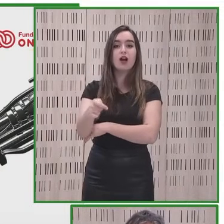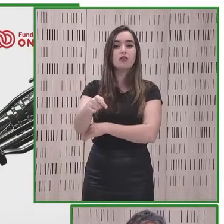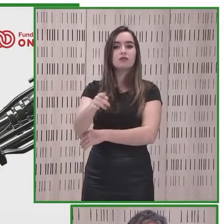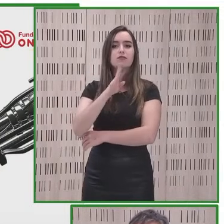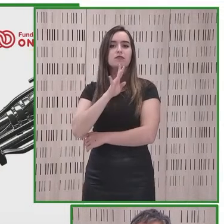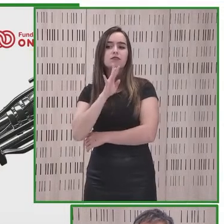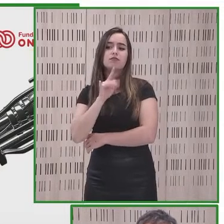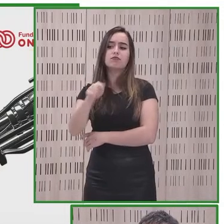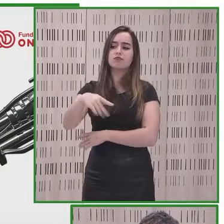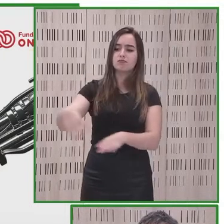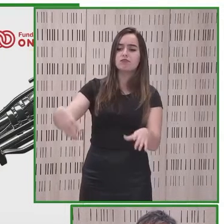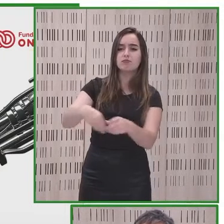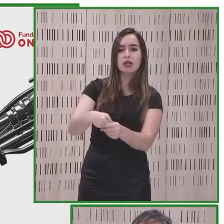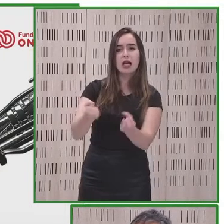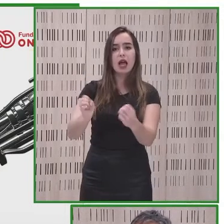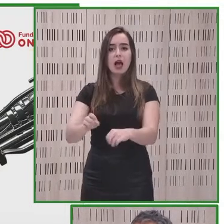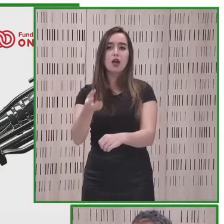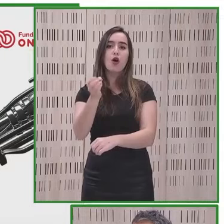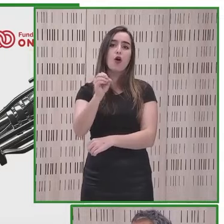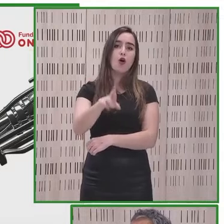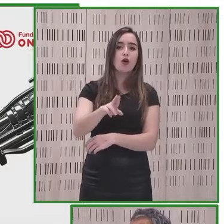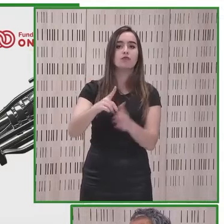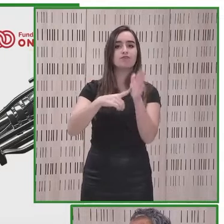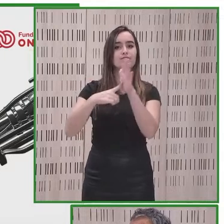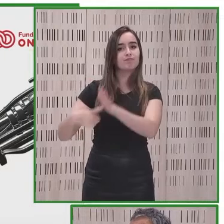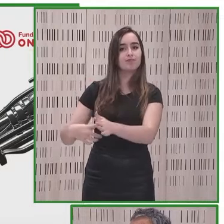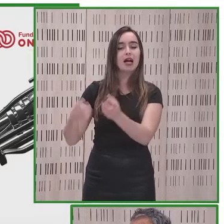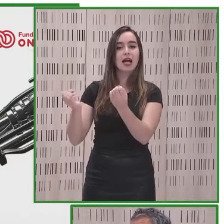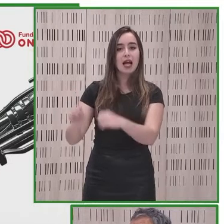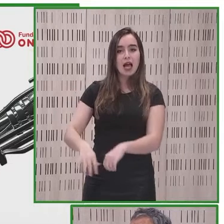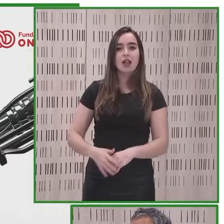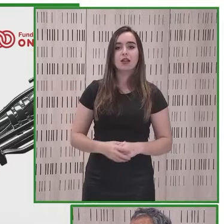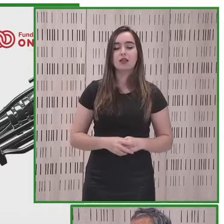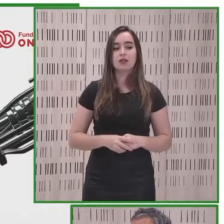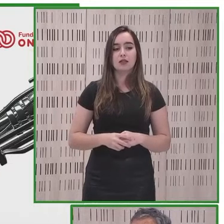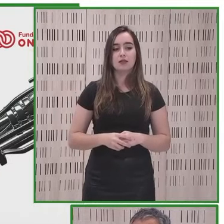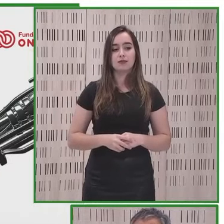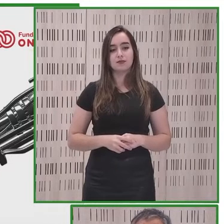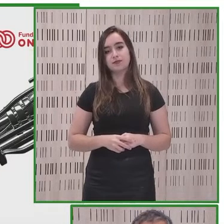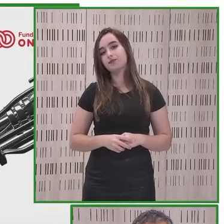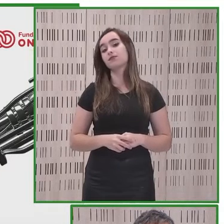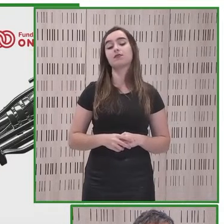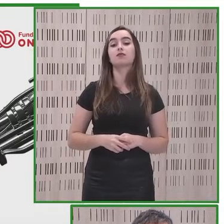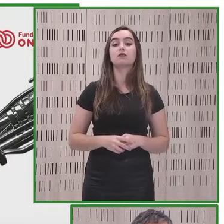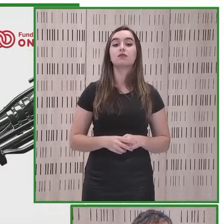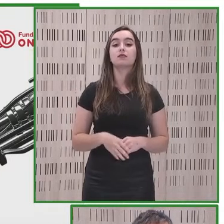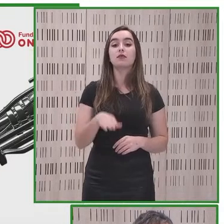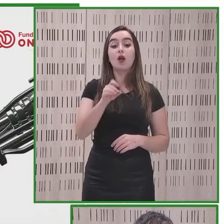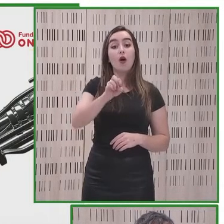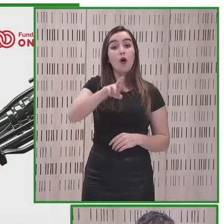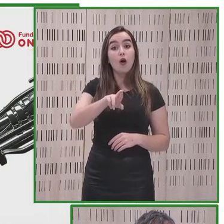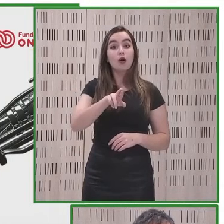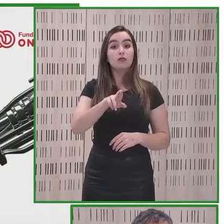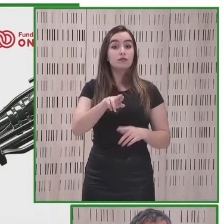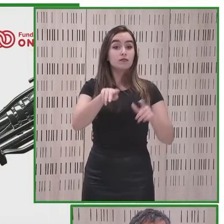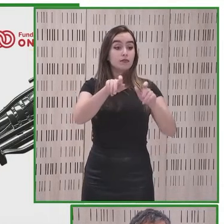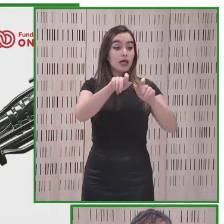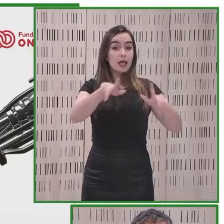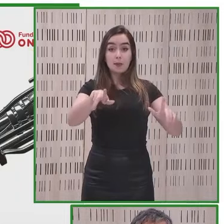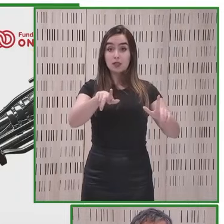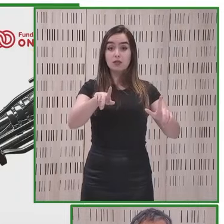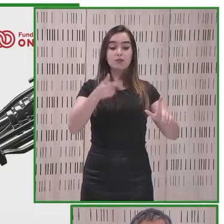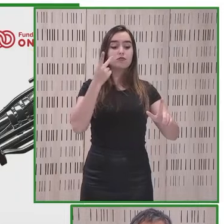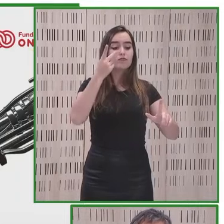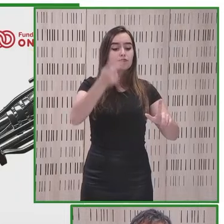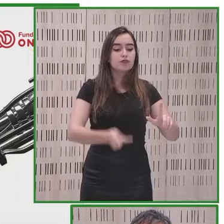inclusiva o exclusiva cómo nos puede dejar completamente fuera o cómo el reconocimiento de imagen puede